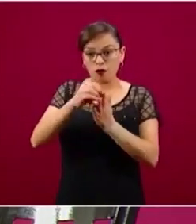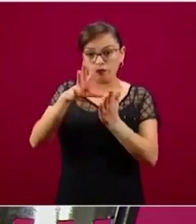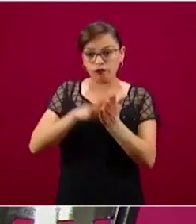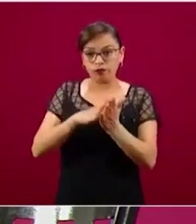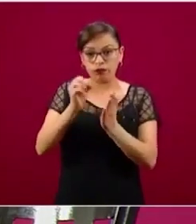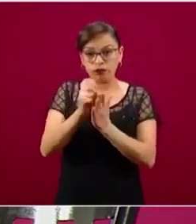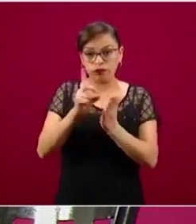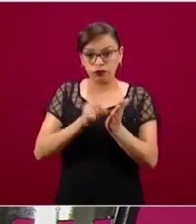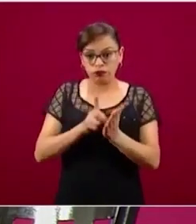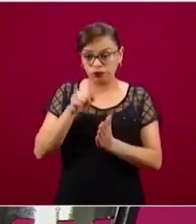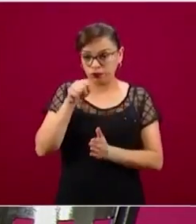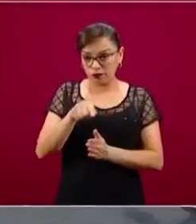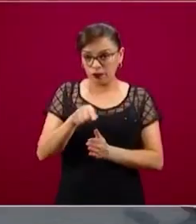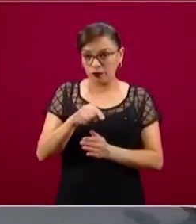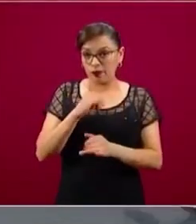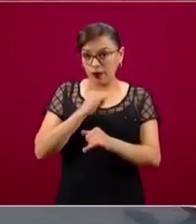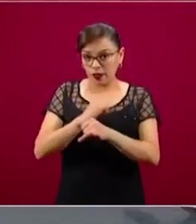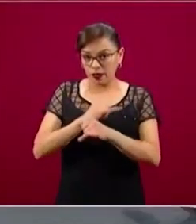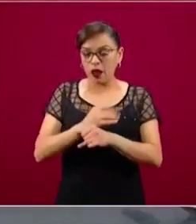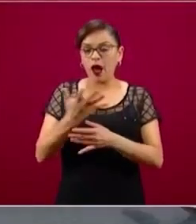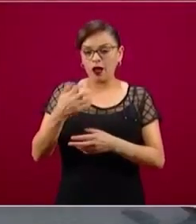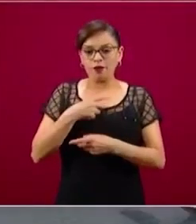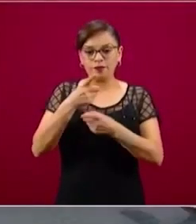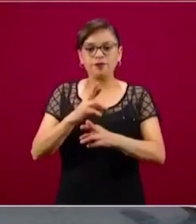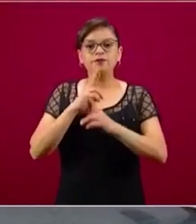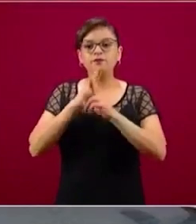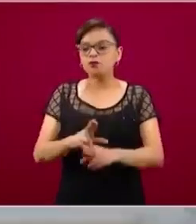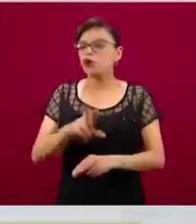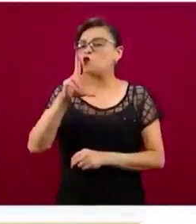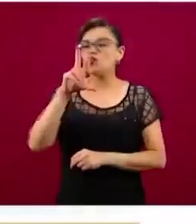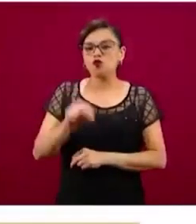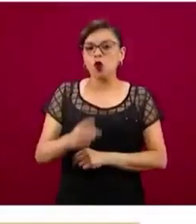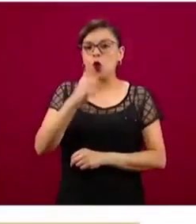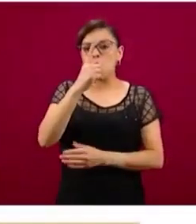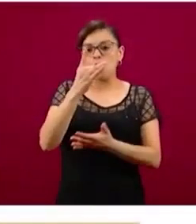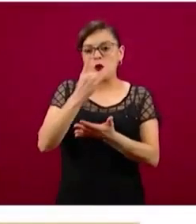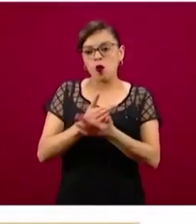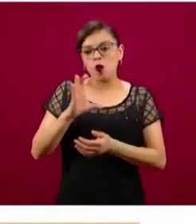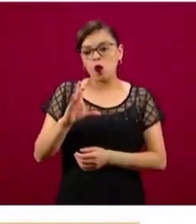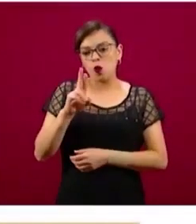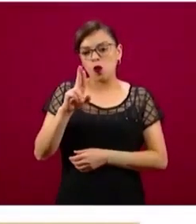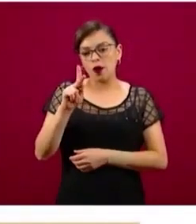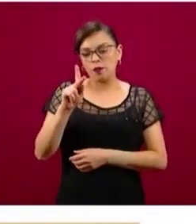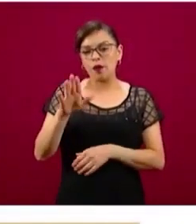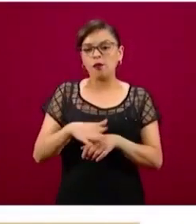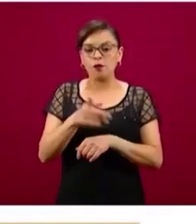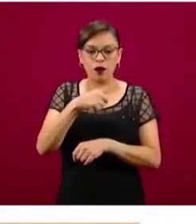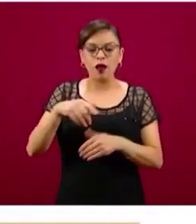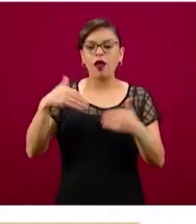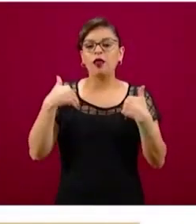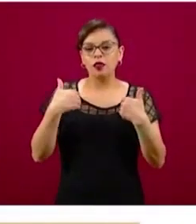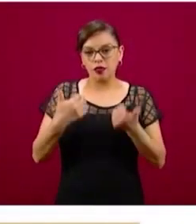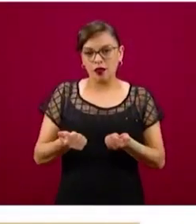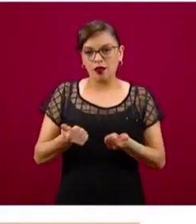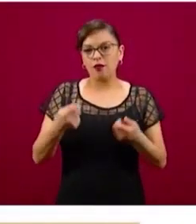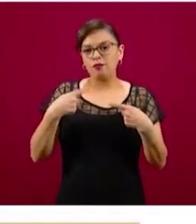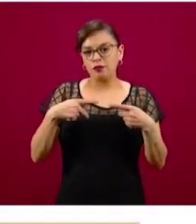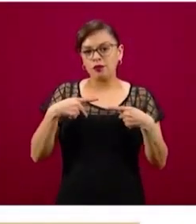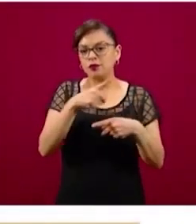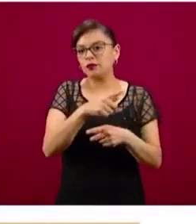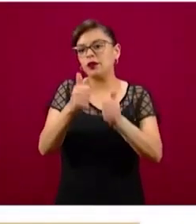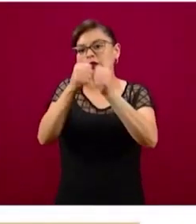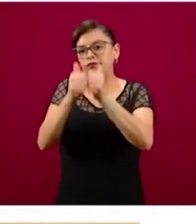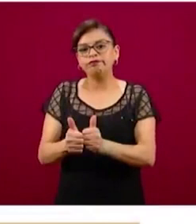La respuesta es no, lo estamos habilitando con la CURC, precisamente entendiendo que es un sector, principalmente el de personas trabajadoras del hogar,